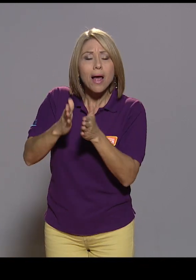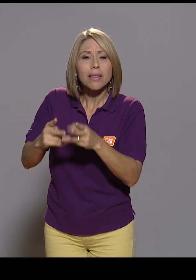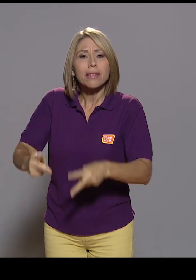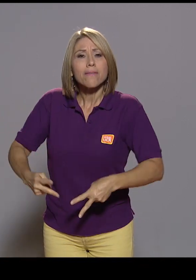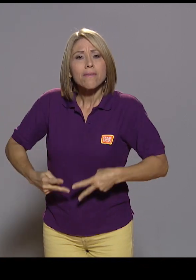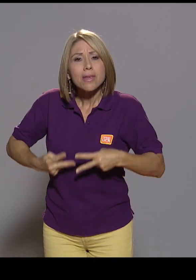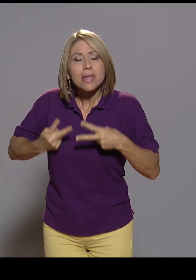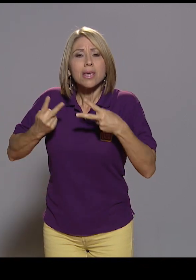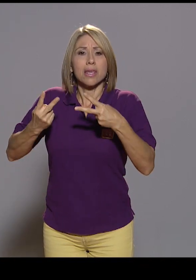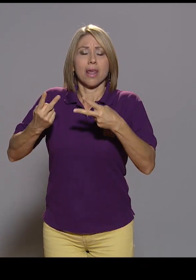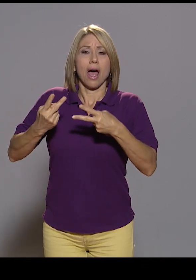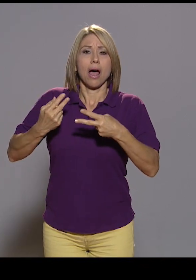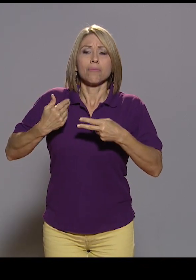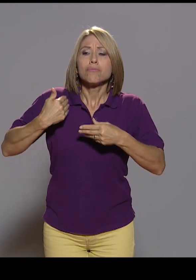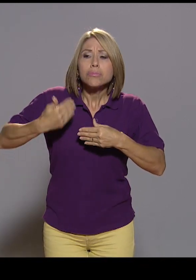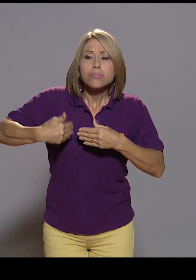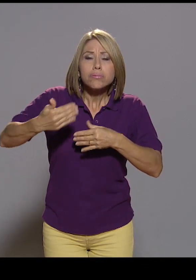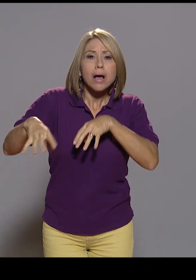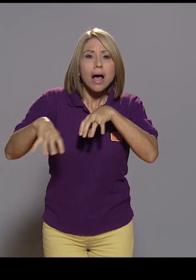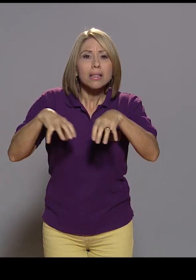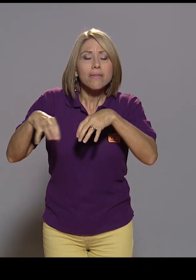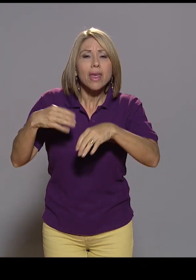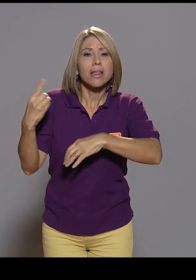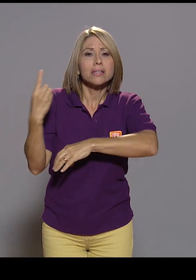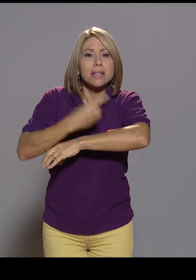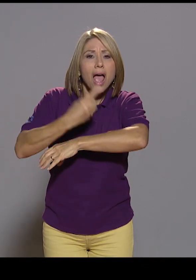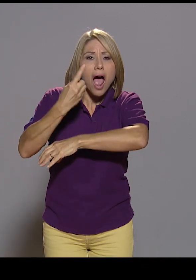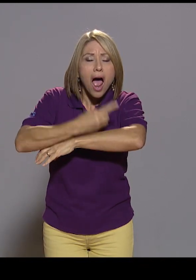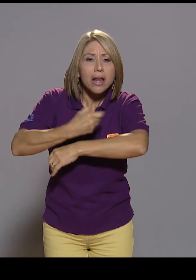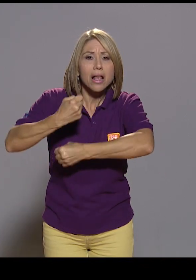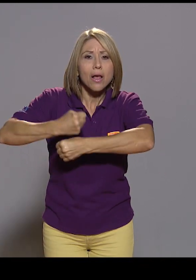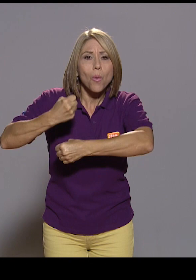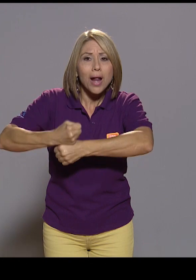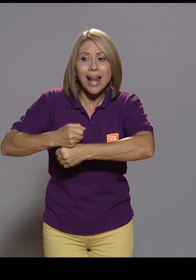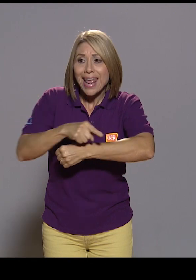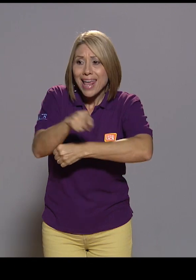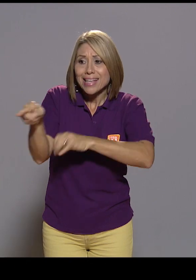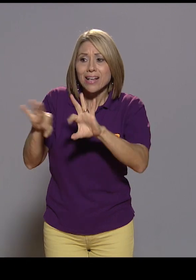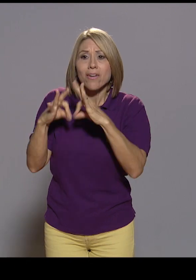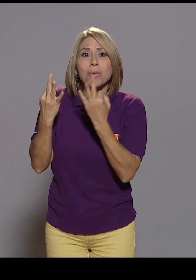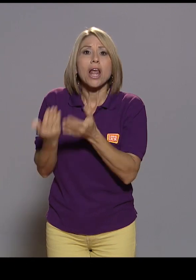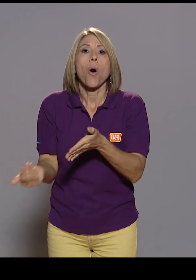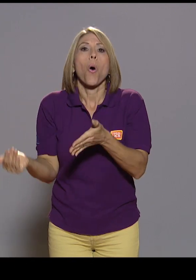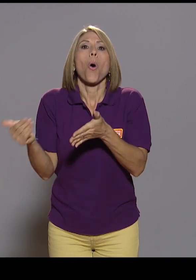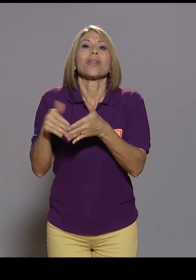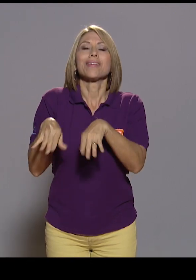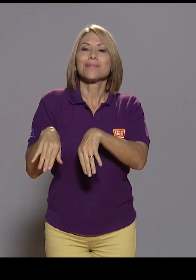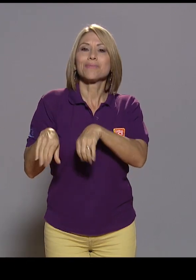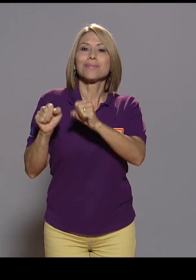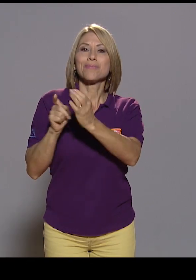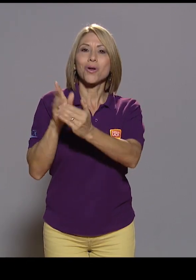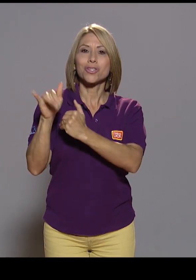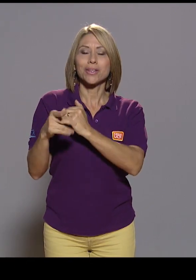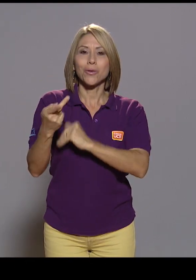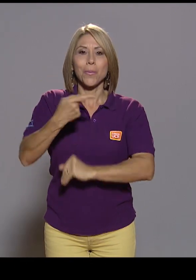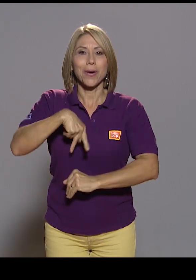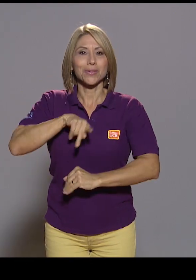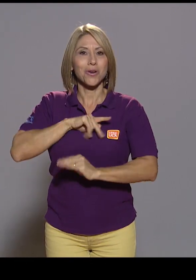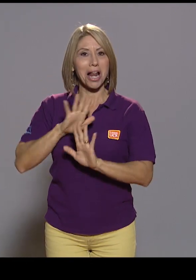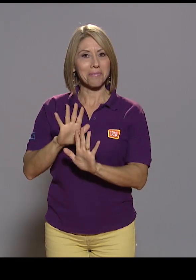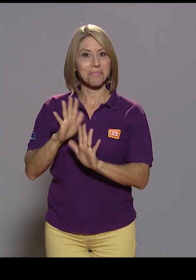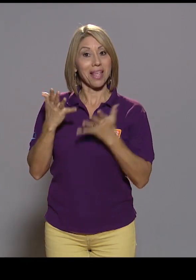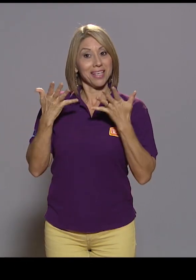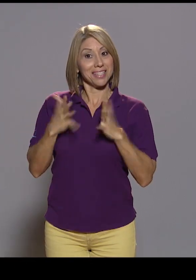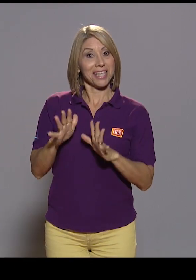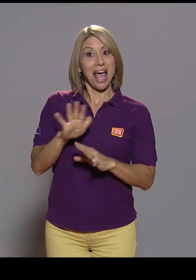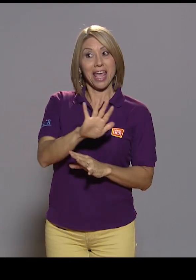jornada laboral alrededor de la persona, ¿verdad?, que es su familiar, puedan otra vez retomar su proyecto personal, ¿verdad?, y ahora van a tener un tiempo para